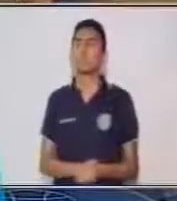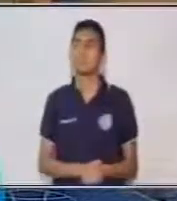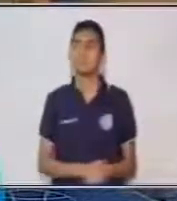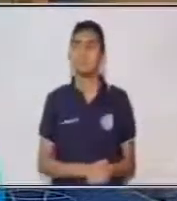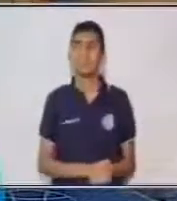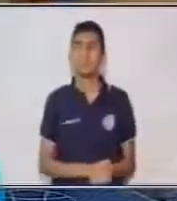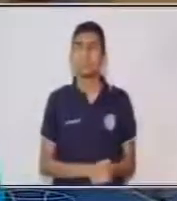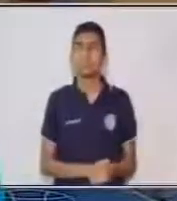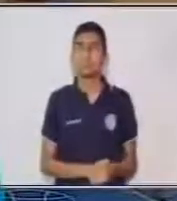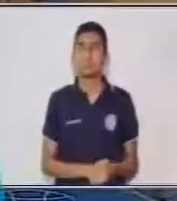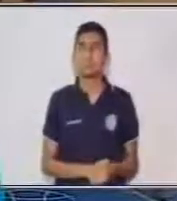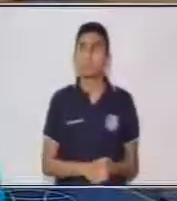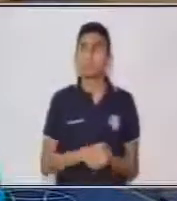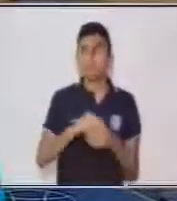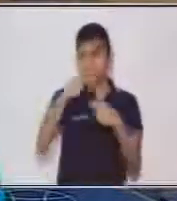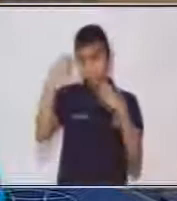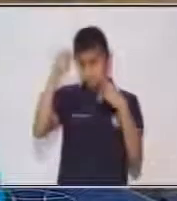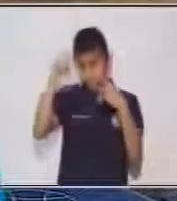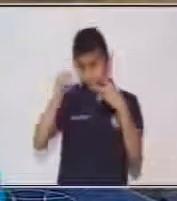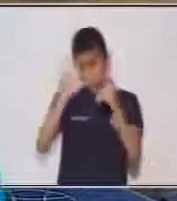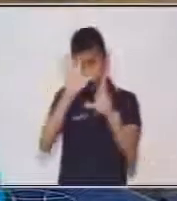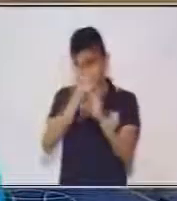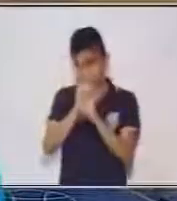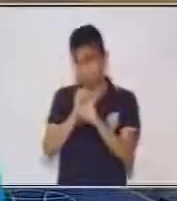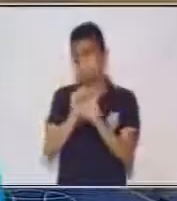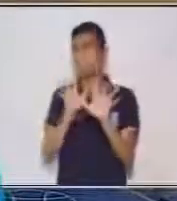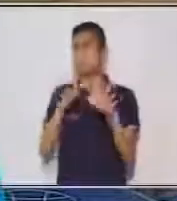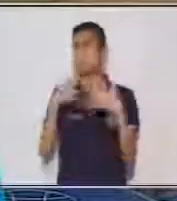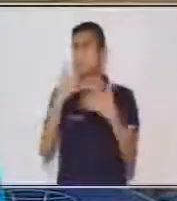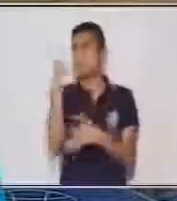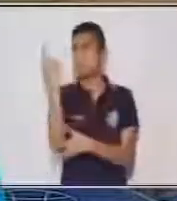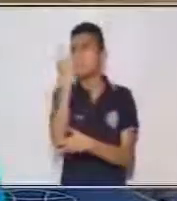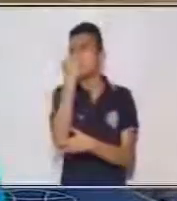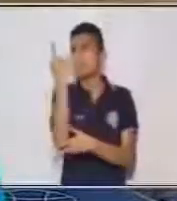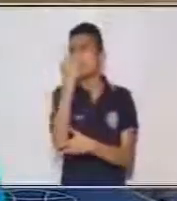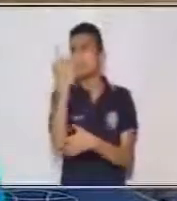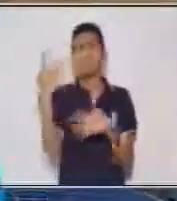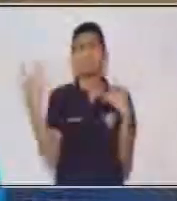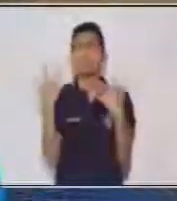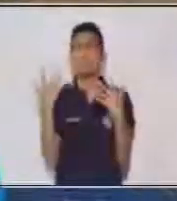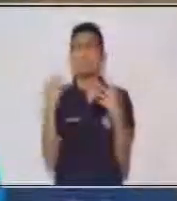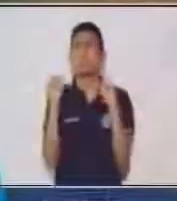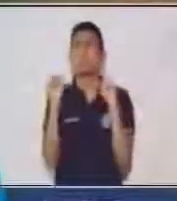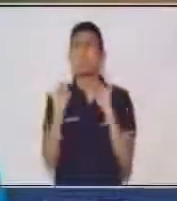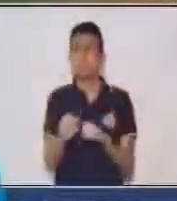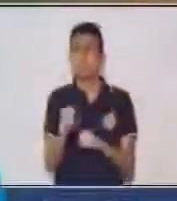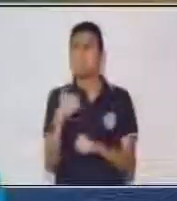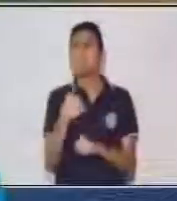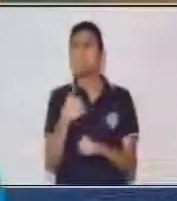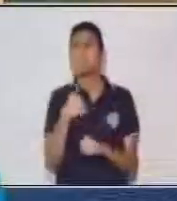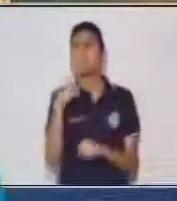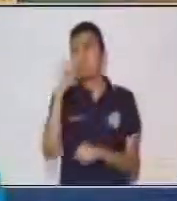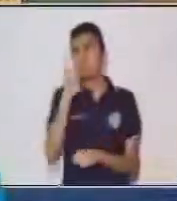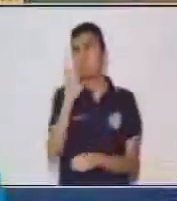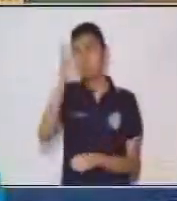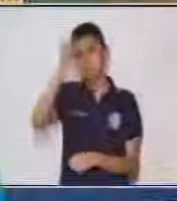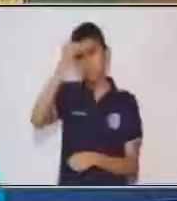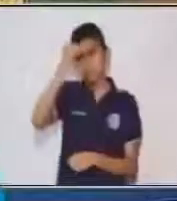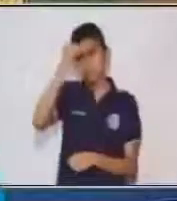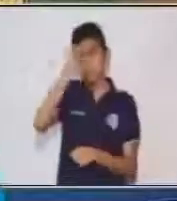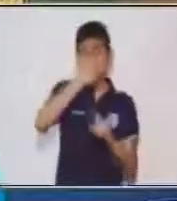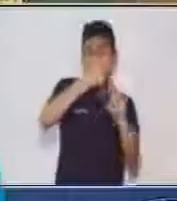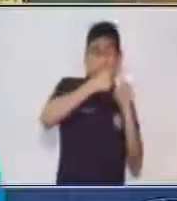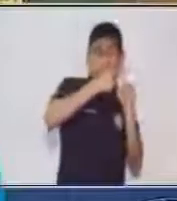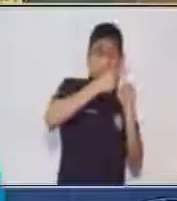das cuenta? ¿Por qué es importante? Tenemos que aprender a